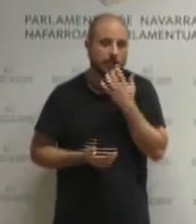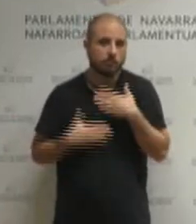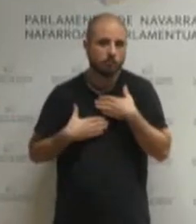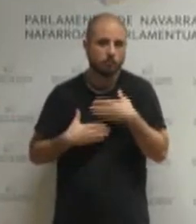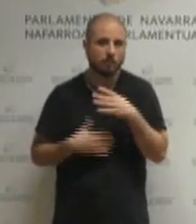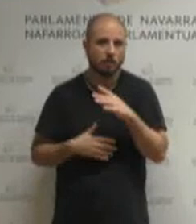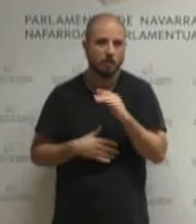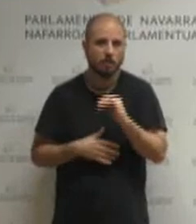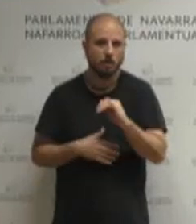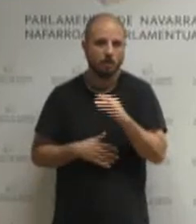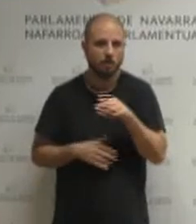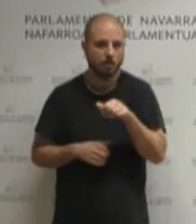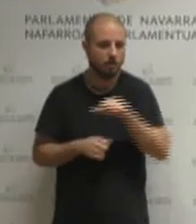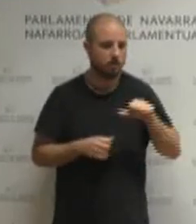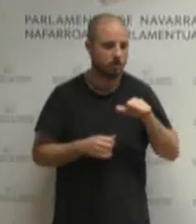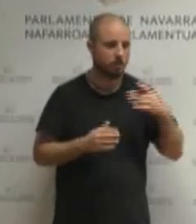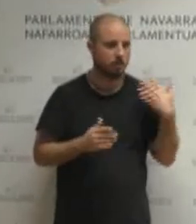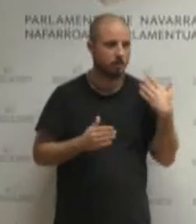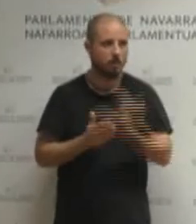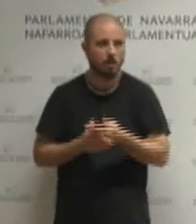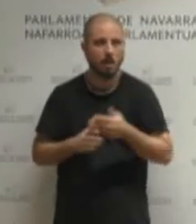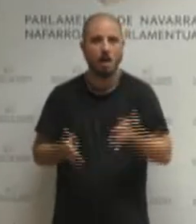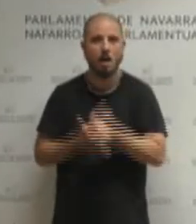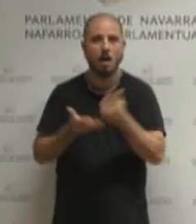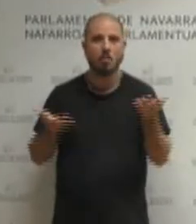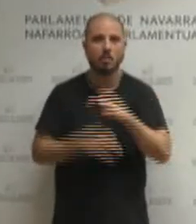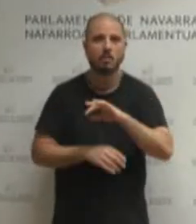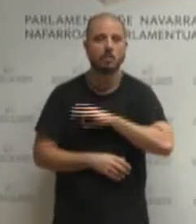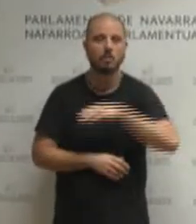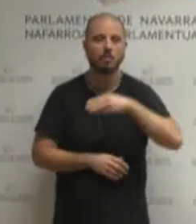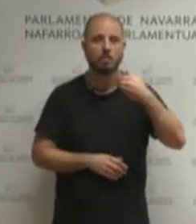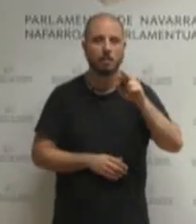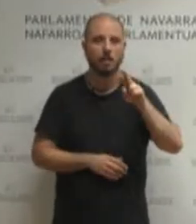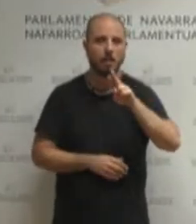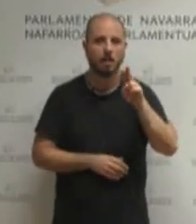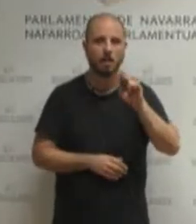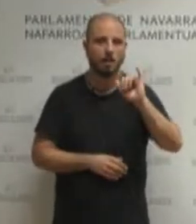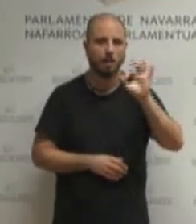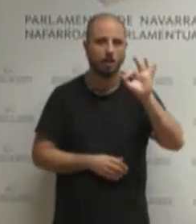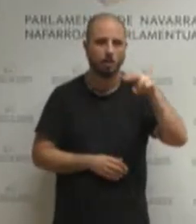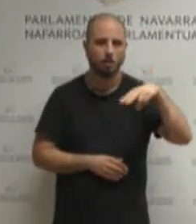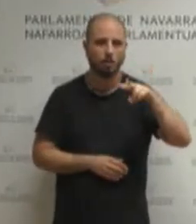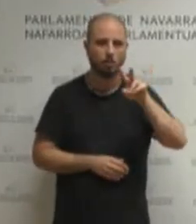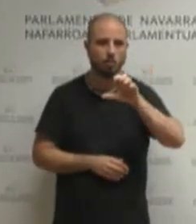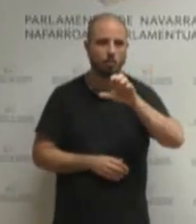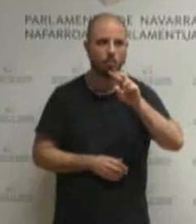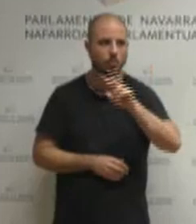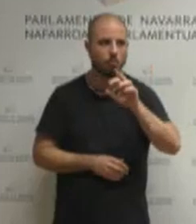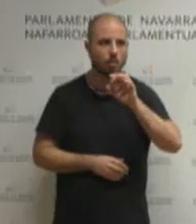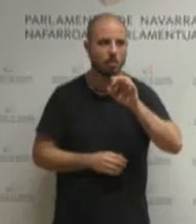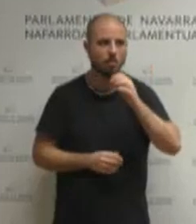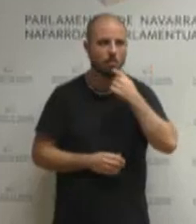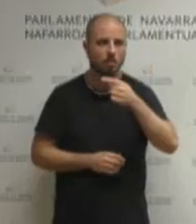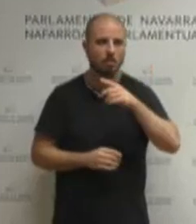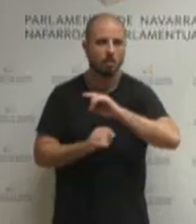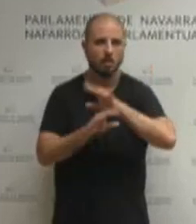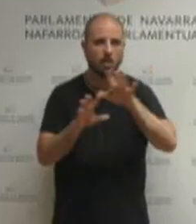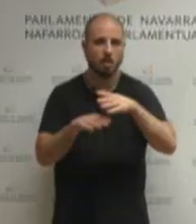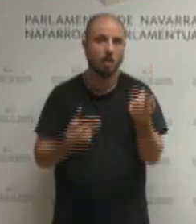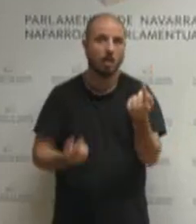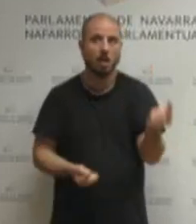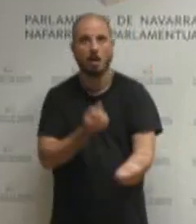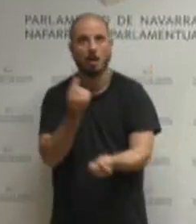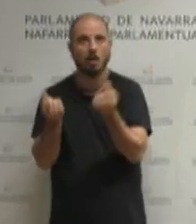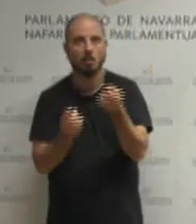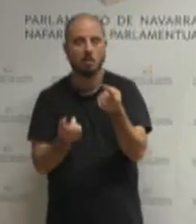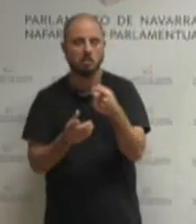argi geratu dagure ustez batzuentzat errezagoa dela betiko bukletan jarritzea sakoneko arazoei